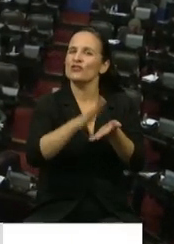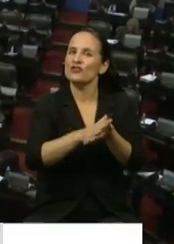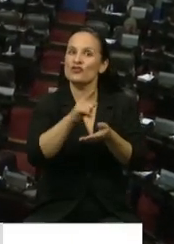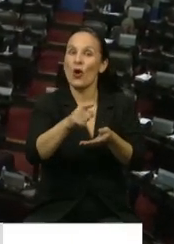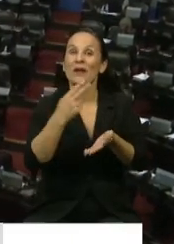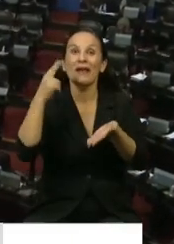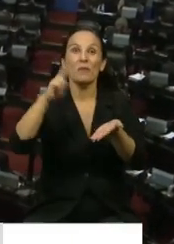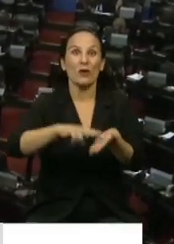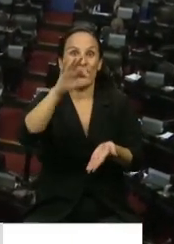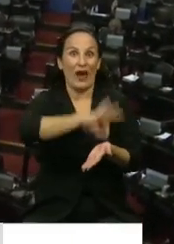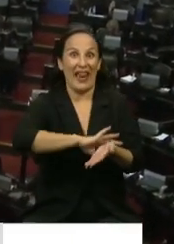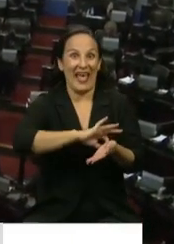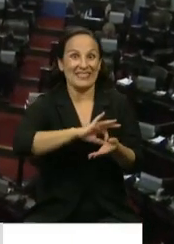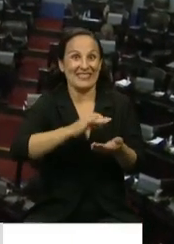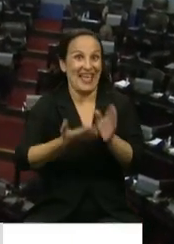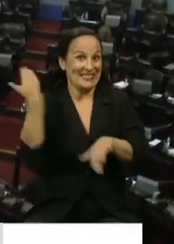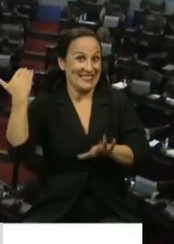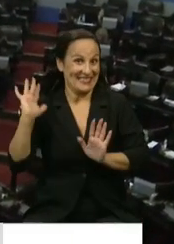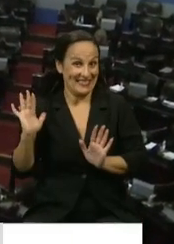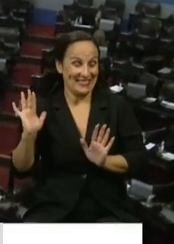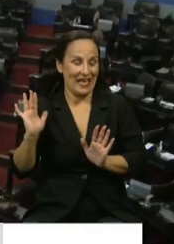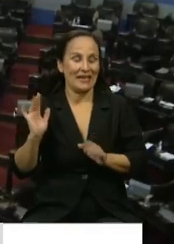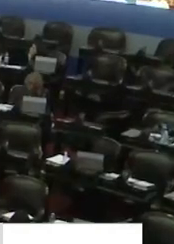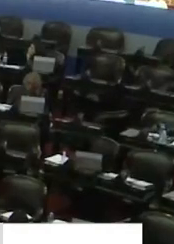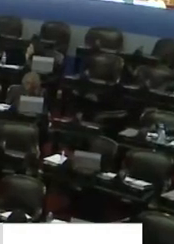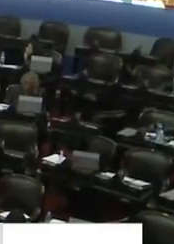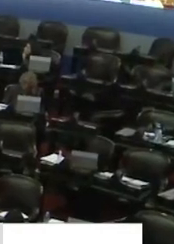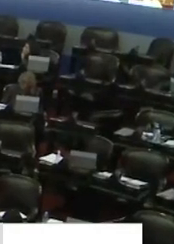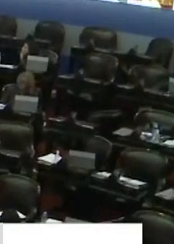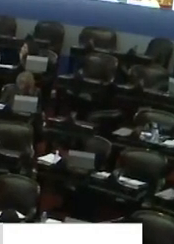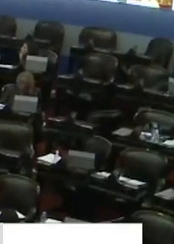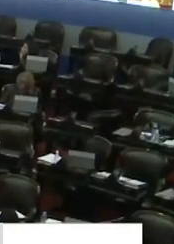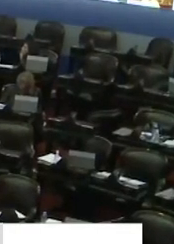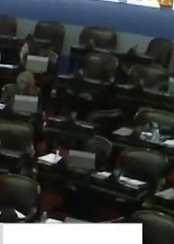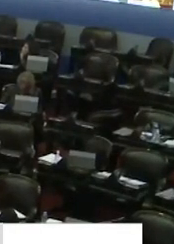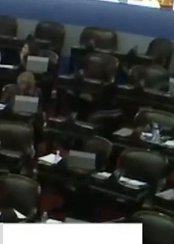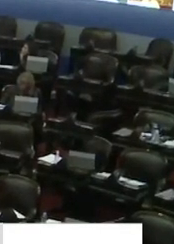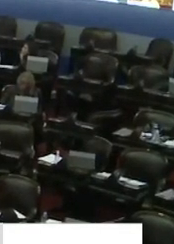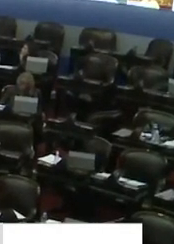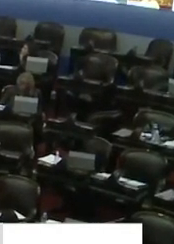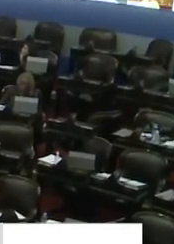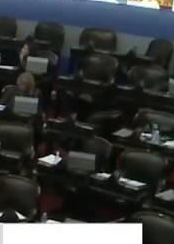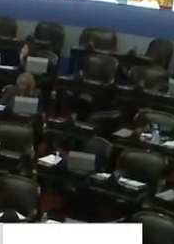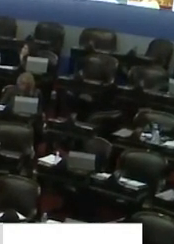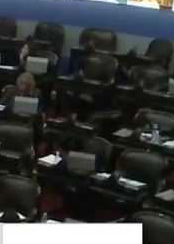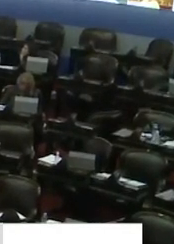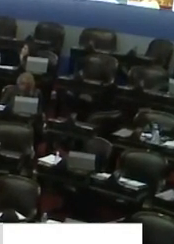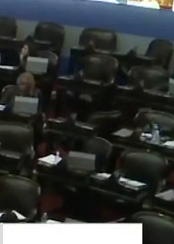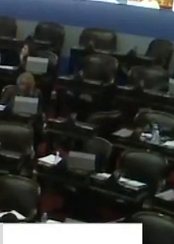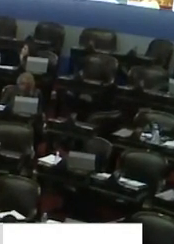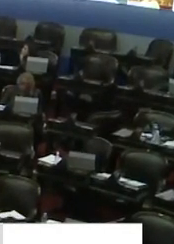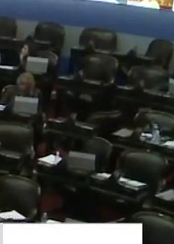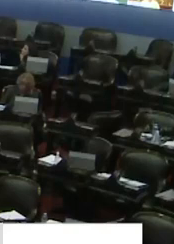del impuesto a las ganancias, por un lado, y también en lo que hace a algo de la competencia de la Comisión de